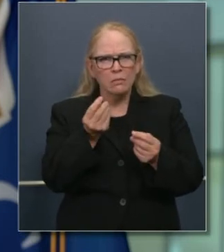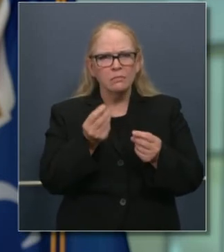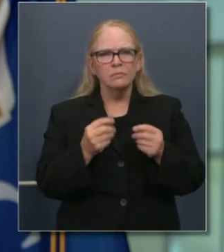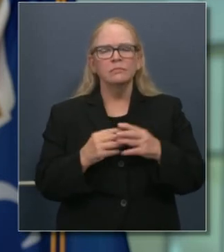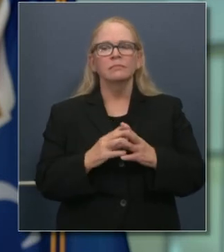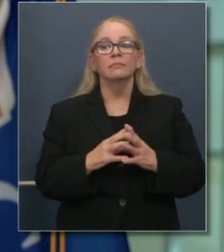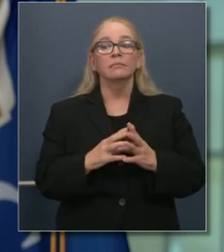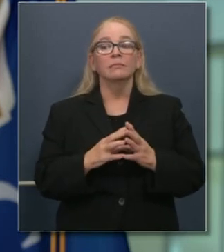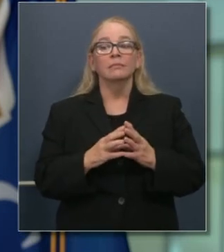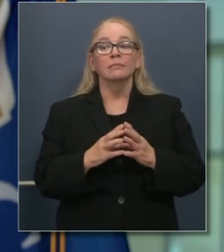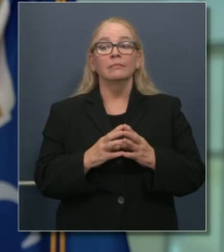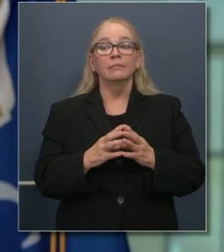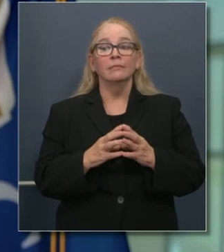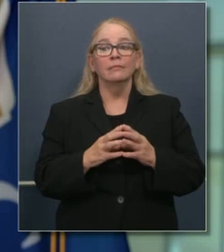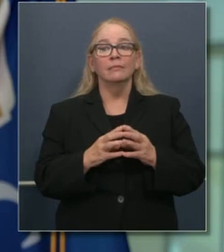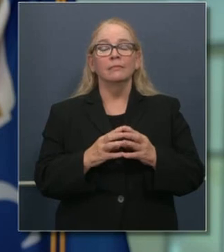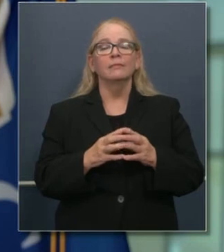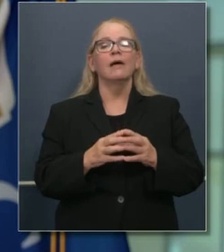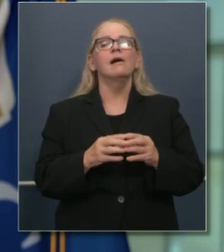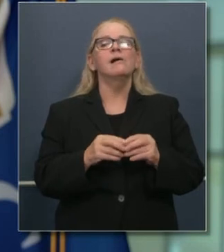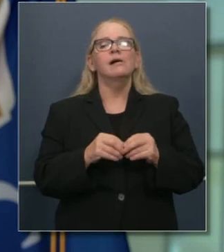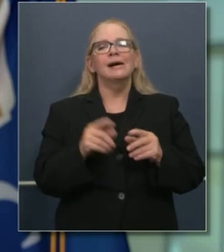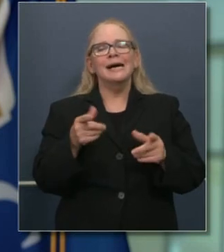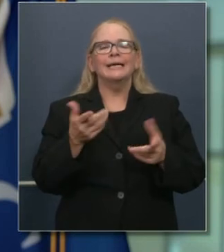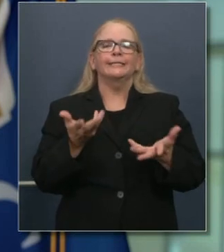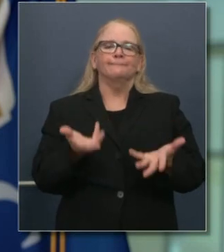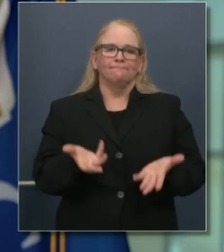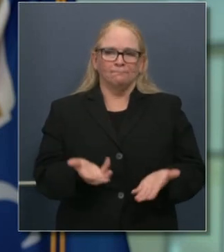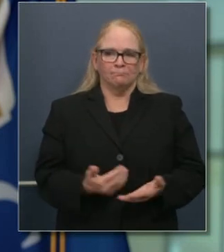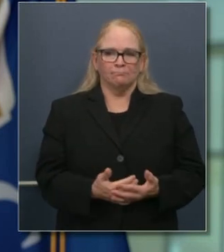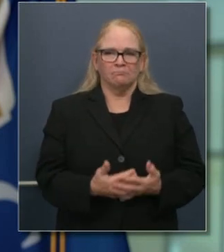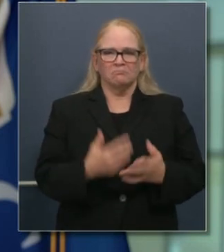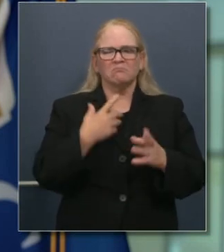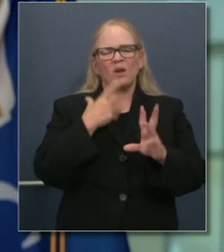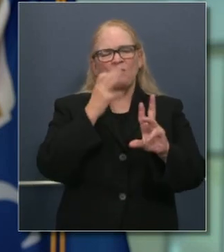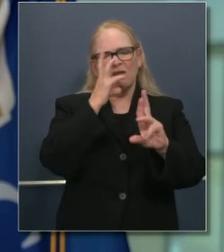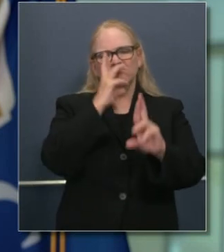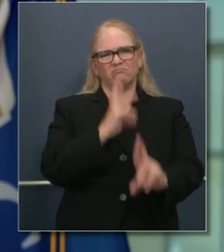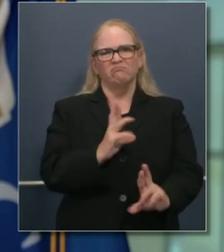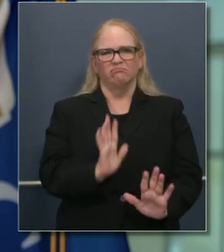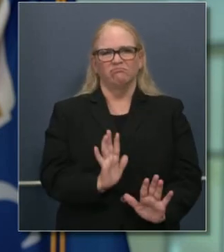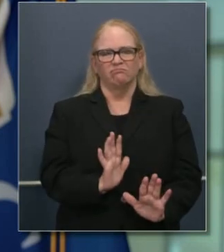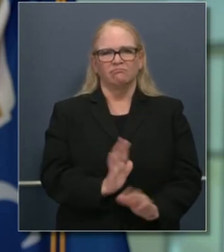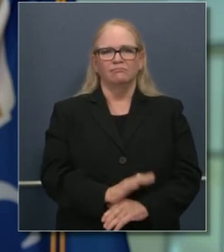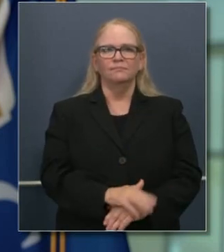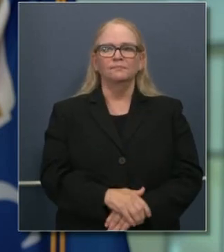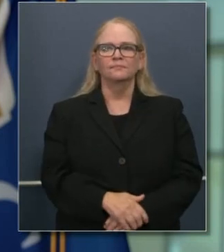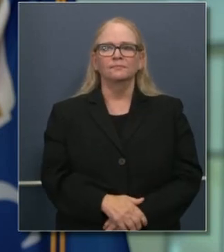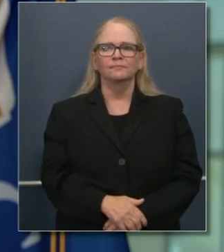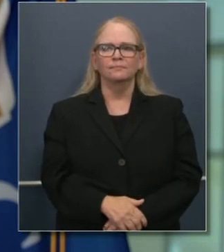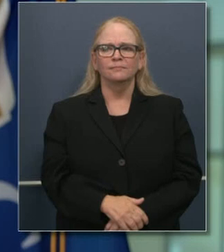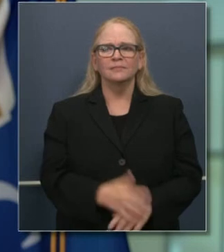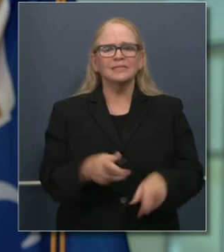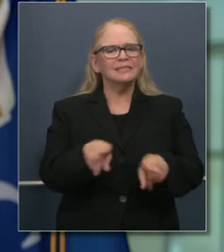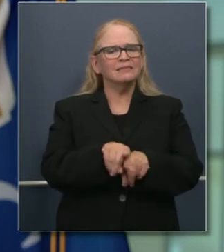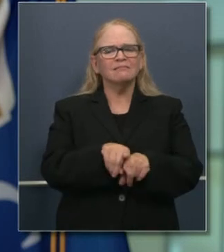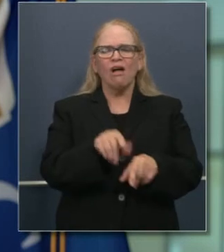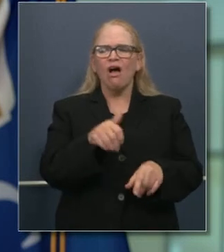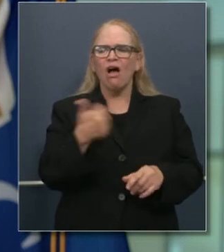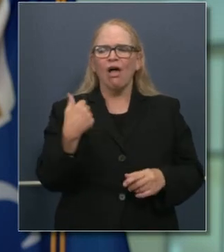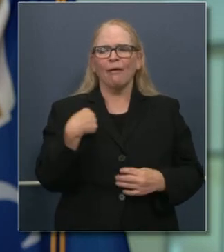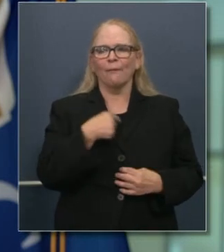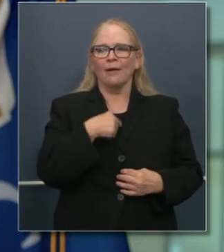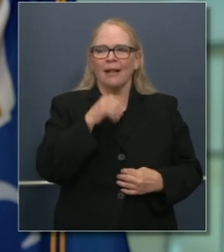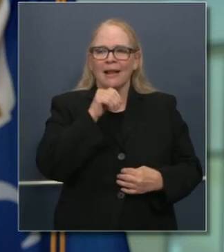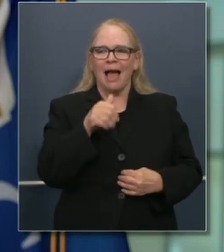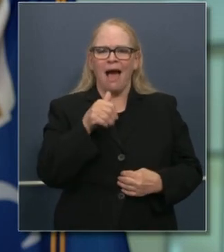Tenemos un buen equipo y tomé una decisión. Espero que puedan respetar esto. Y se ha dado la instancia en otros